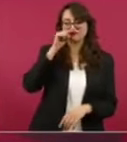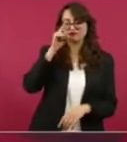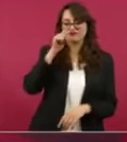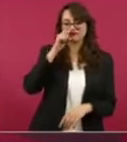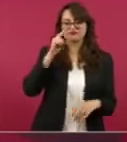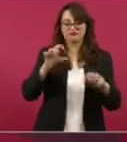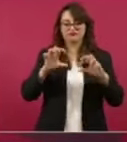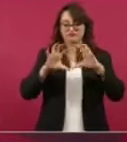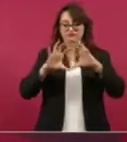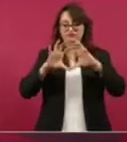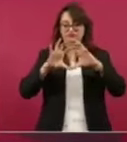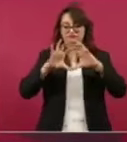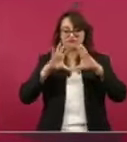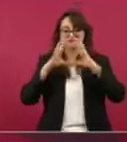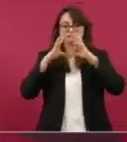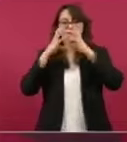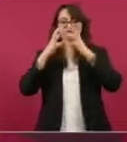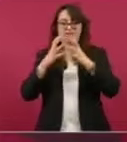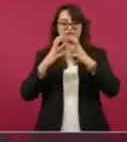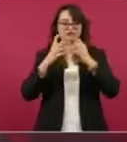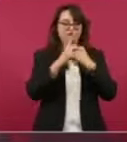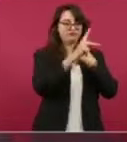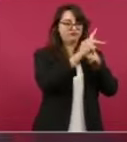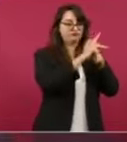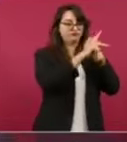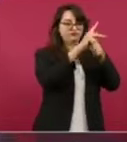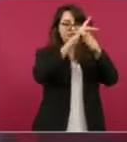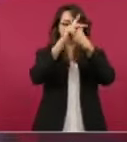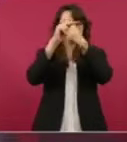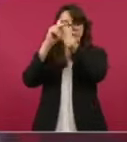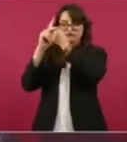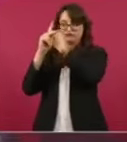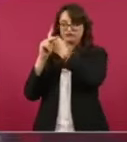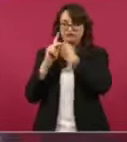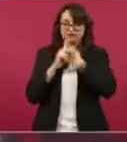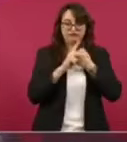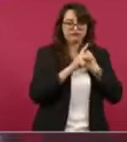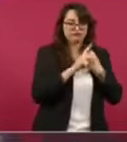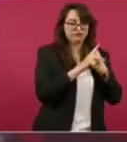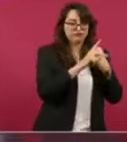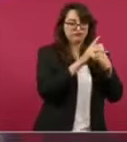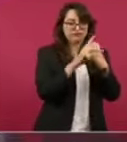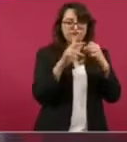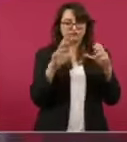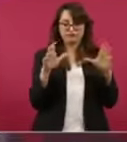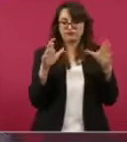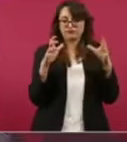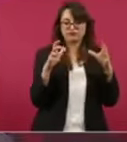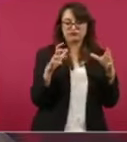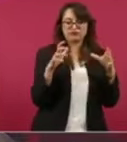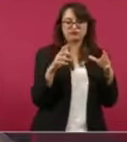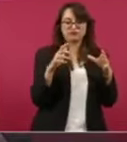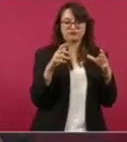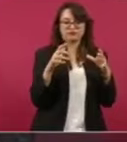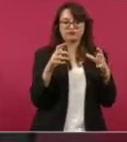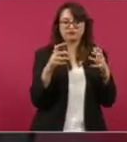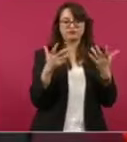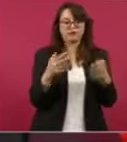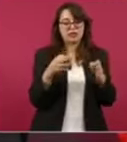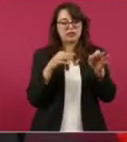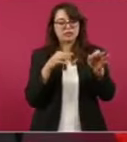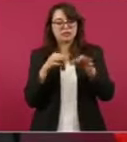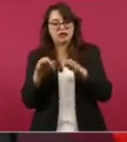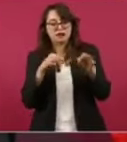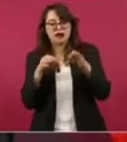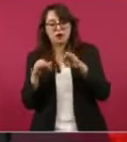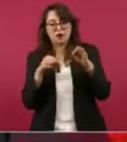dos países con menos desempleo,